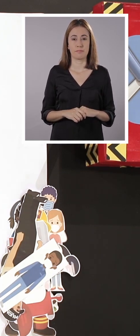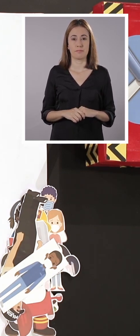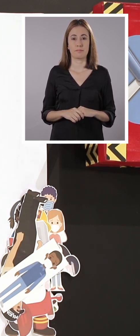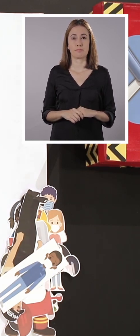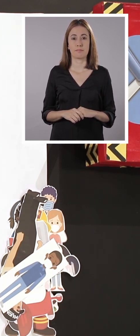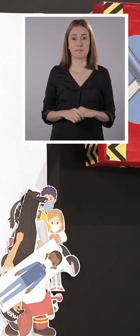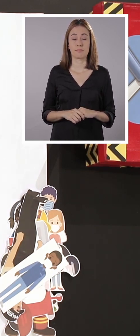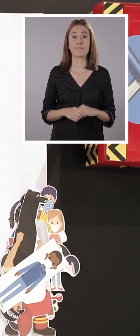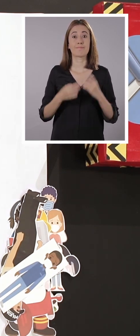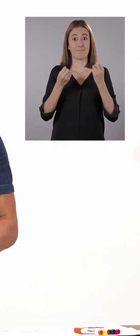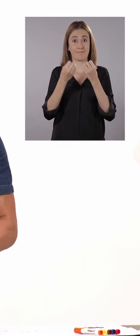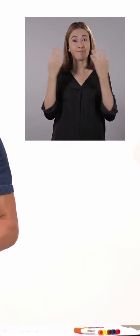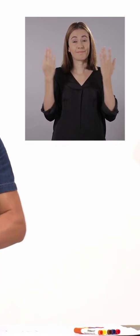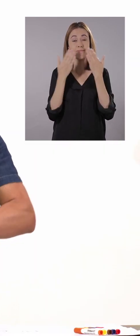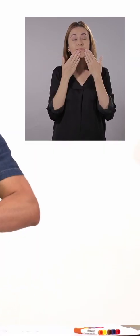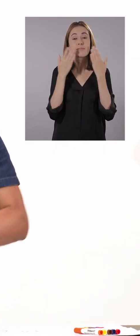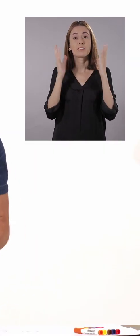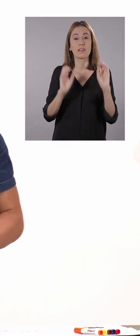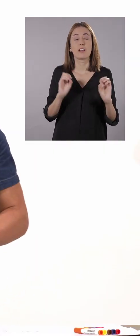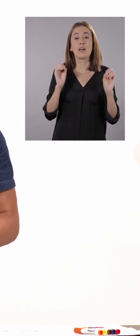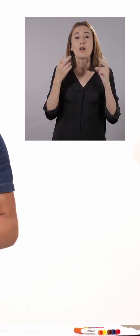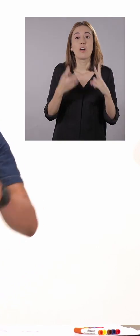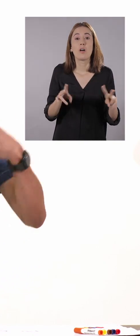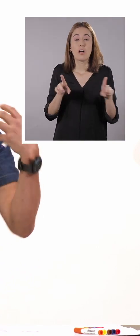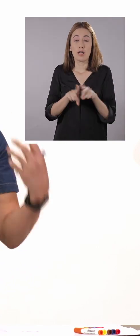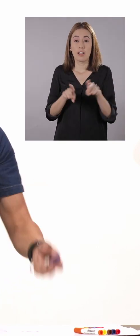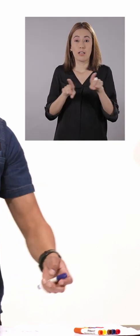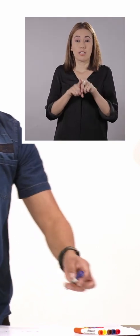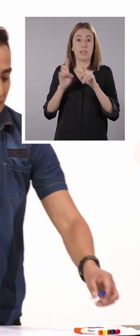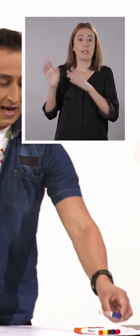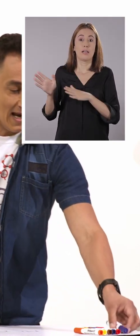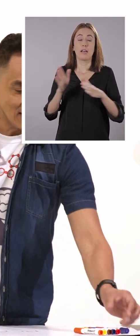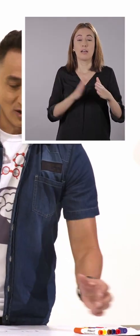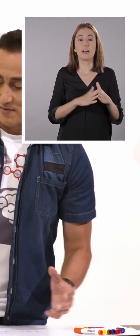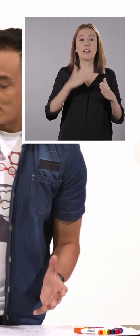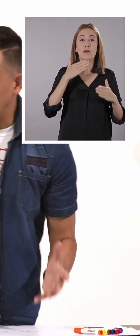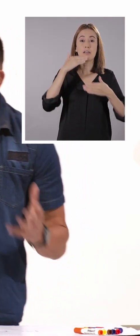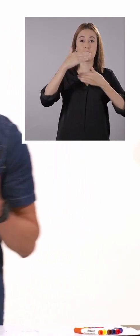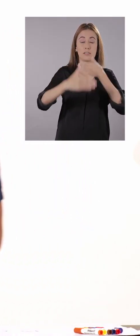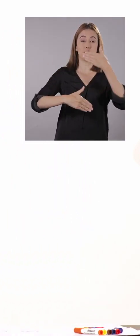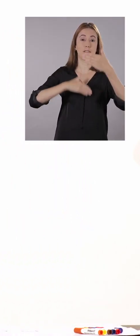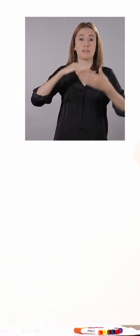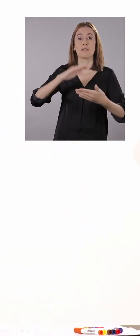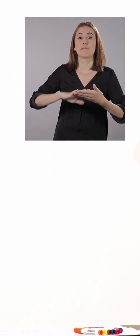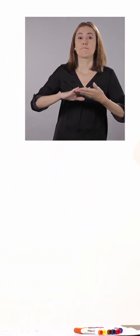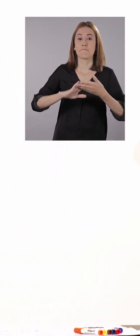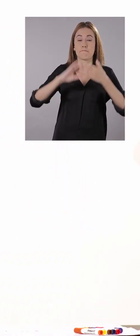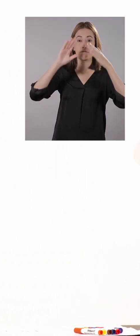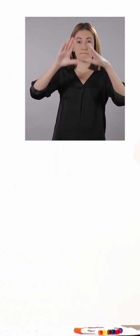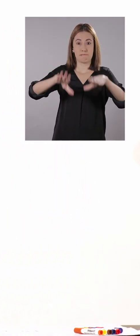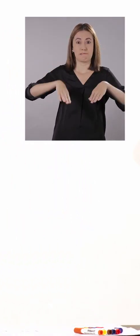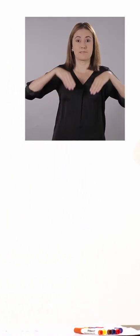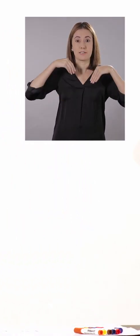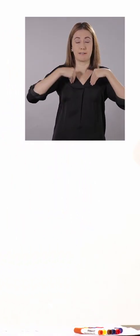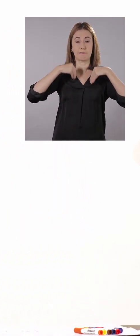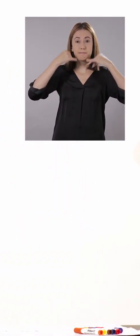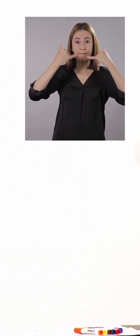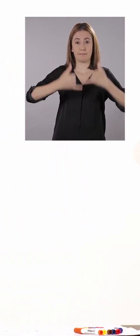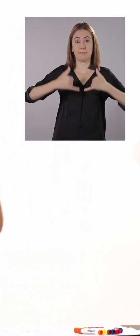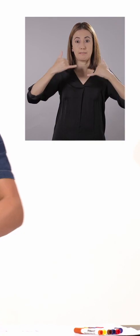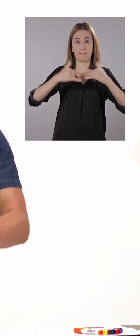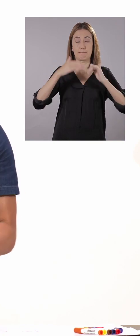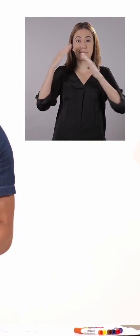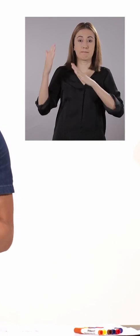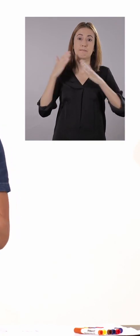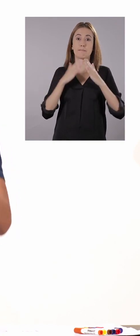Ok. Entonces, ¿qué es lo que vamos a hacer? Vamos a colocar, por ejemplo, uno de los recortes, en este caso